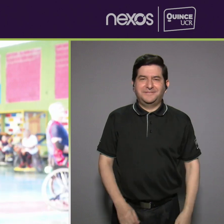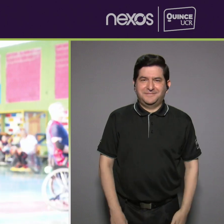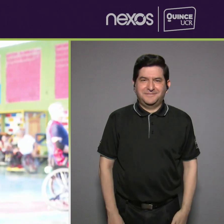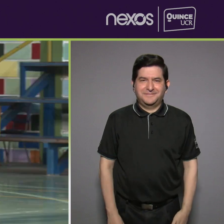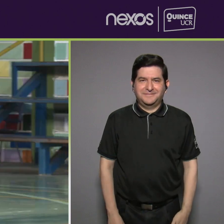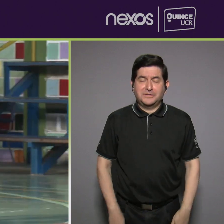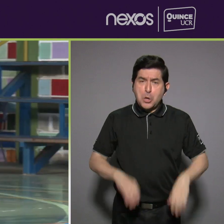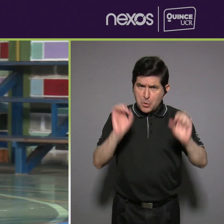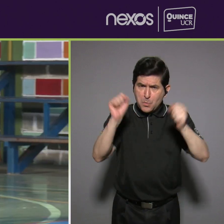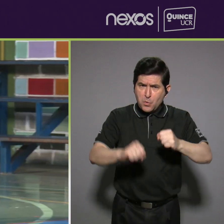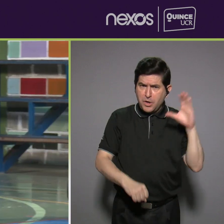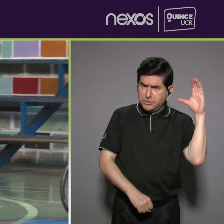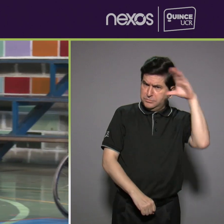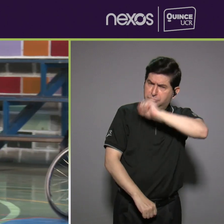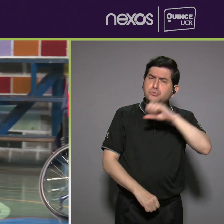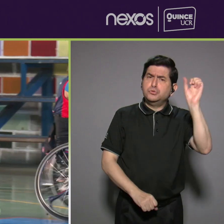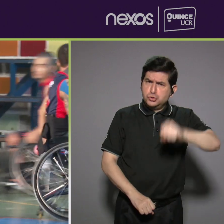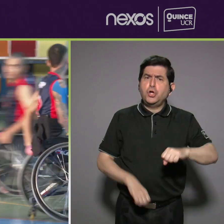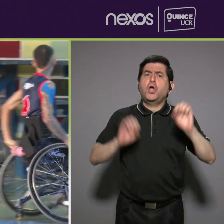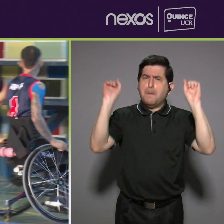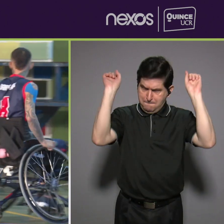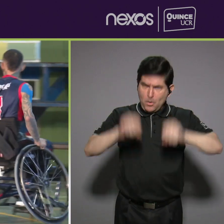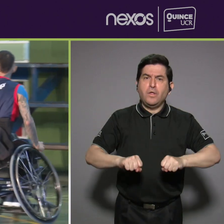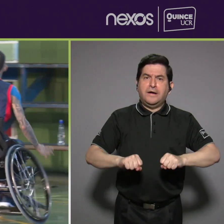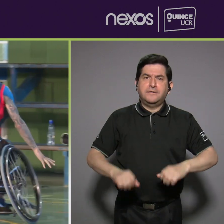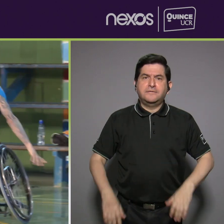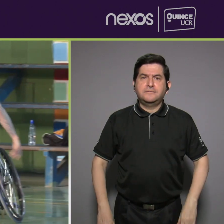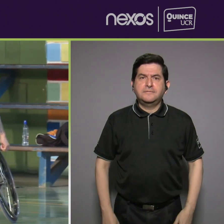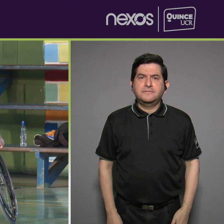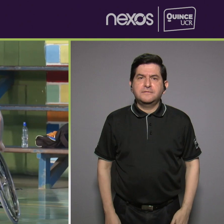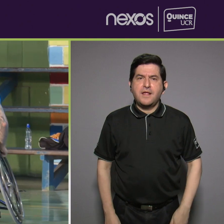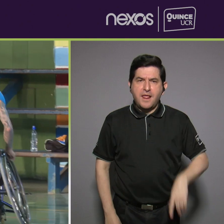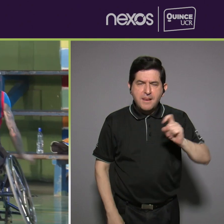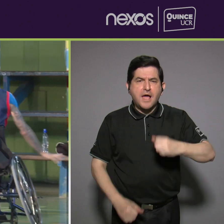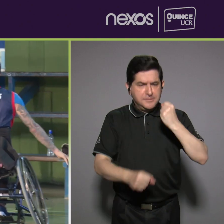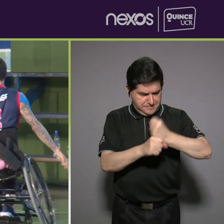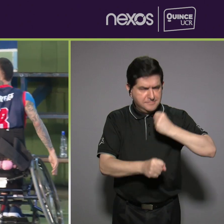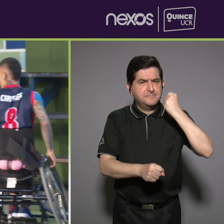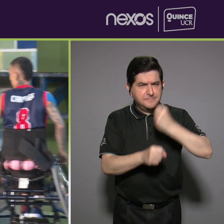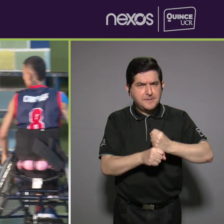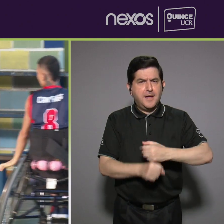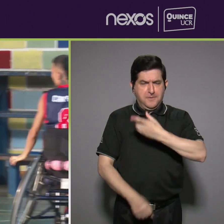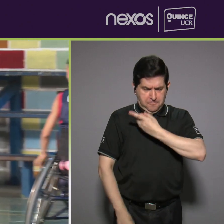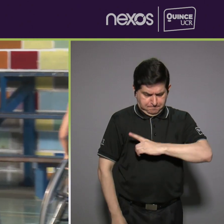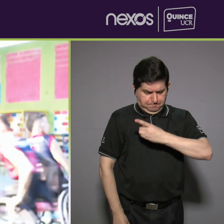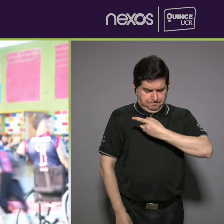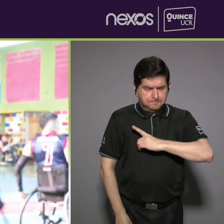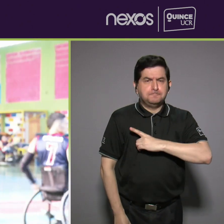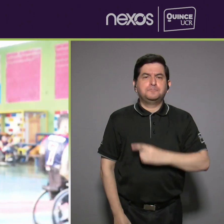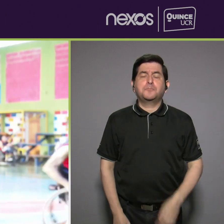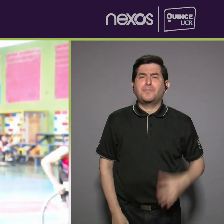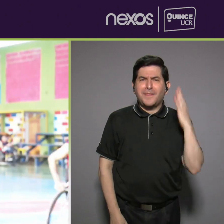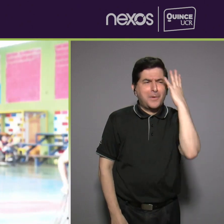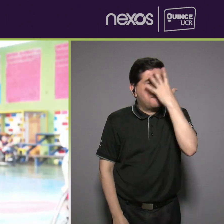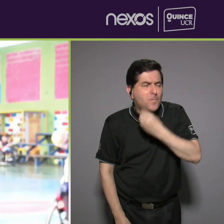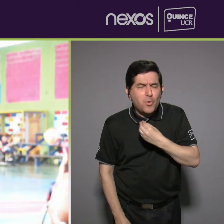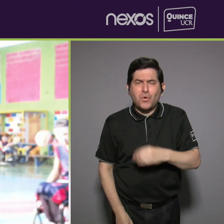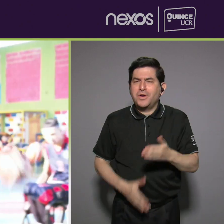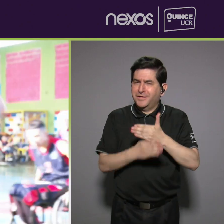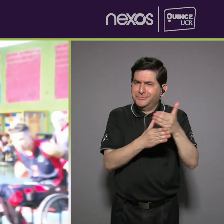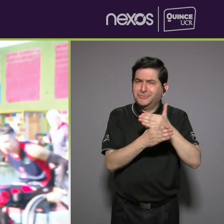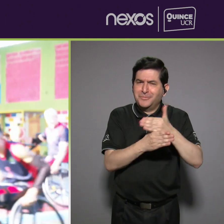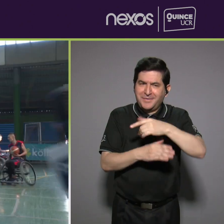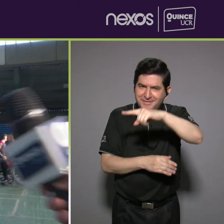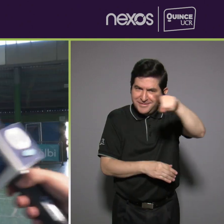Se puede ver que sí se puede. Que hay que ponerle ganas, disciplina. Y es muy bonito compartir con